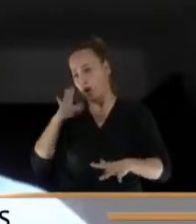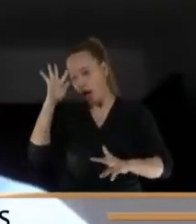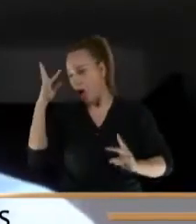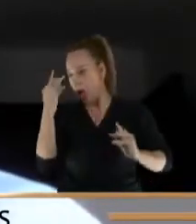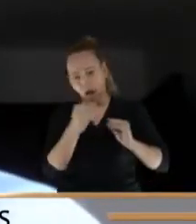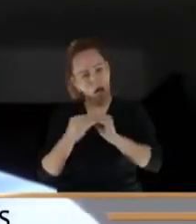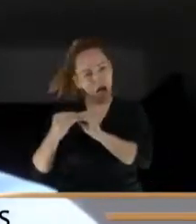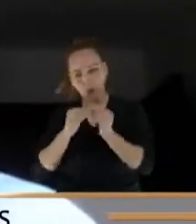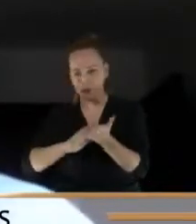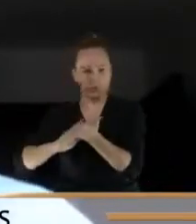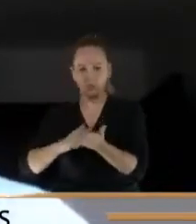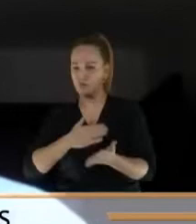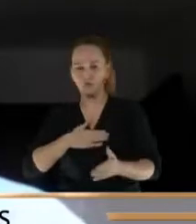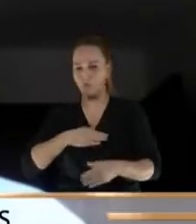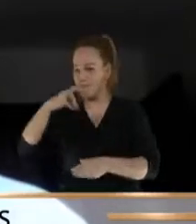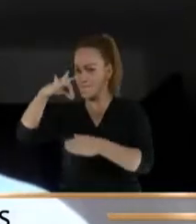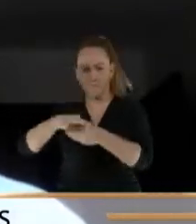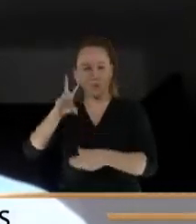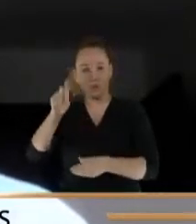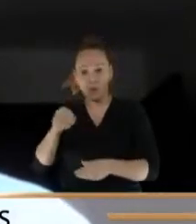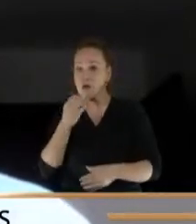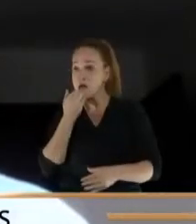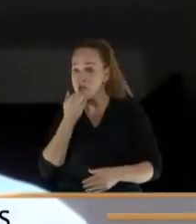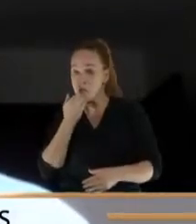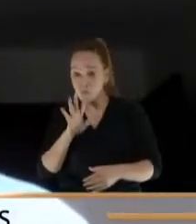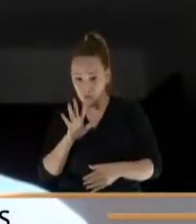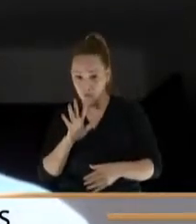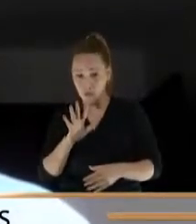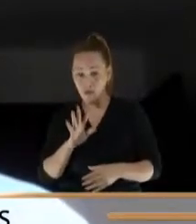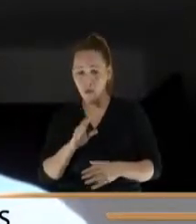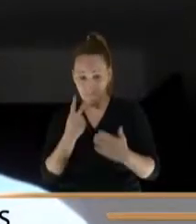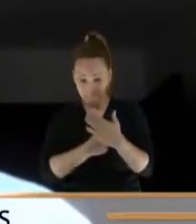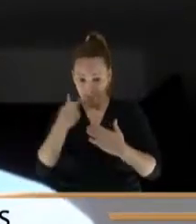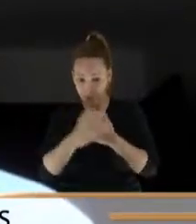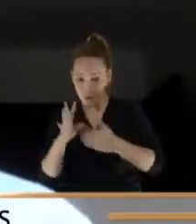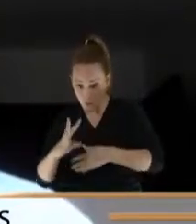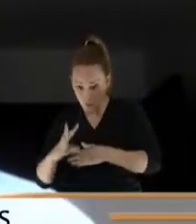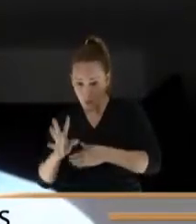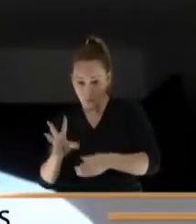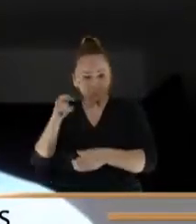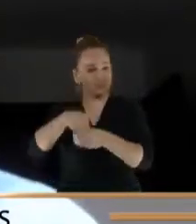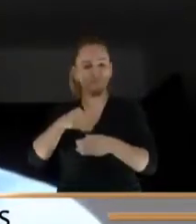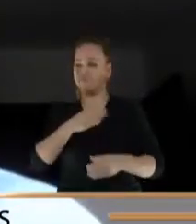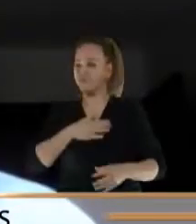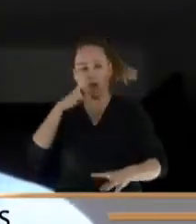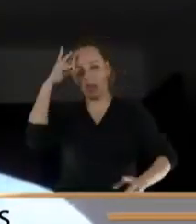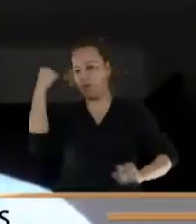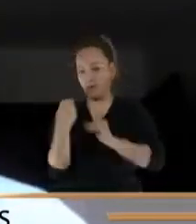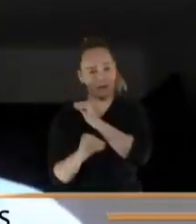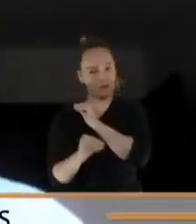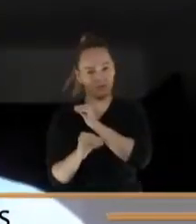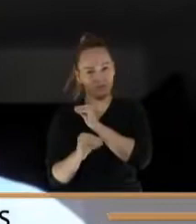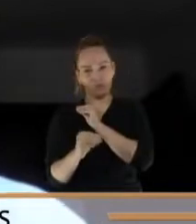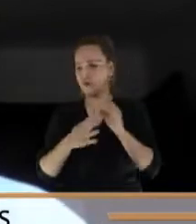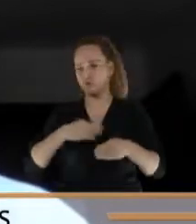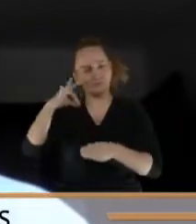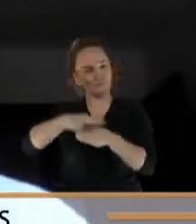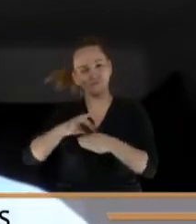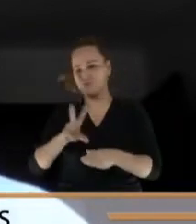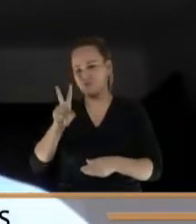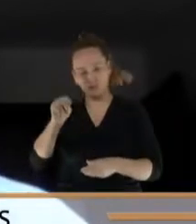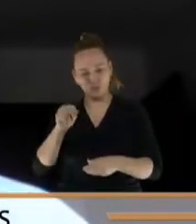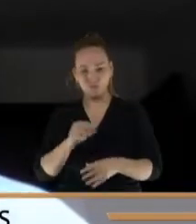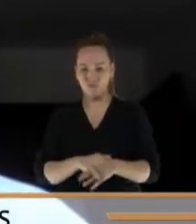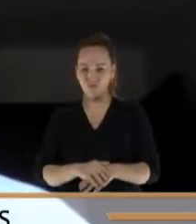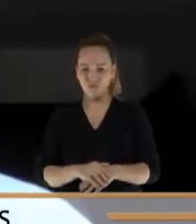lo dije desde el primer debate, si eso es incluido en este proyecto, yo me opondré a él. No quedó incluido